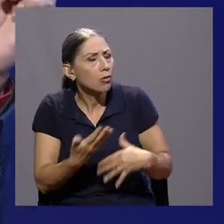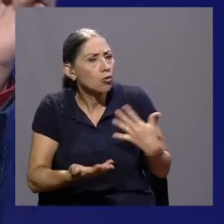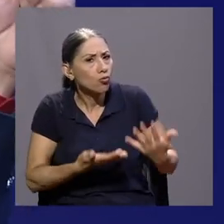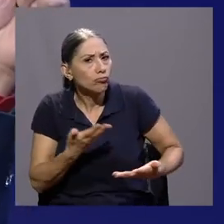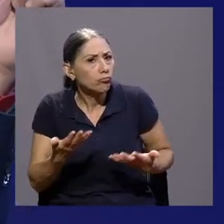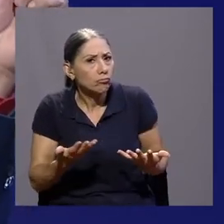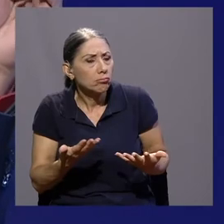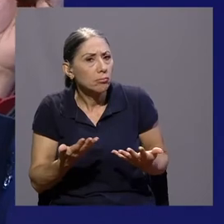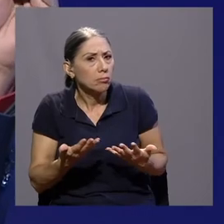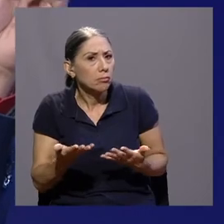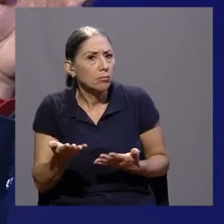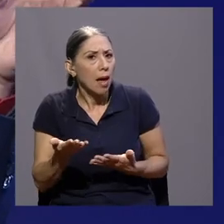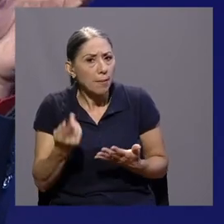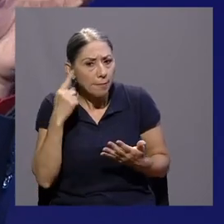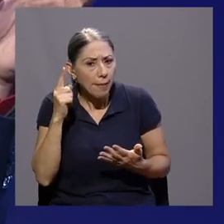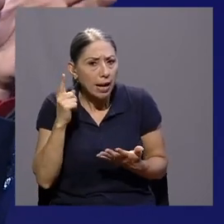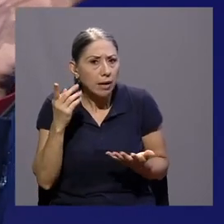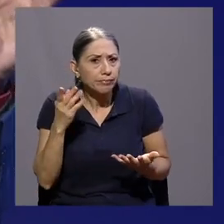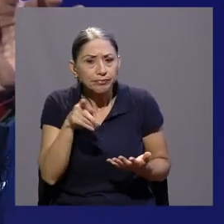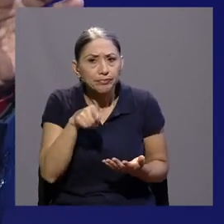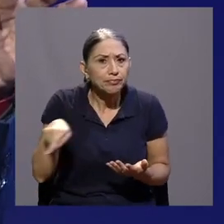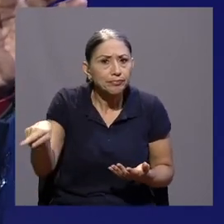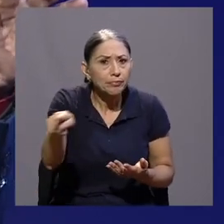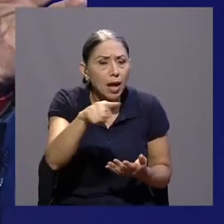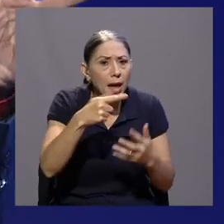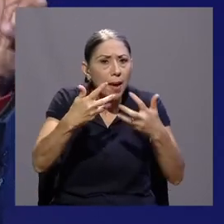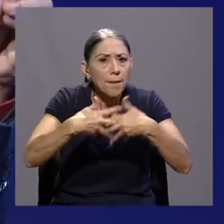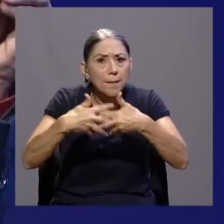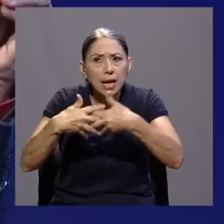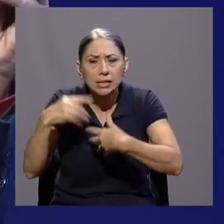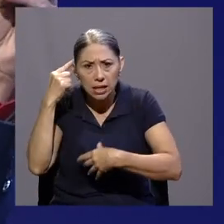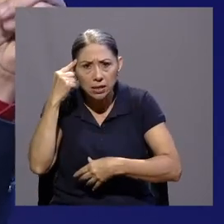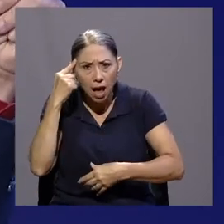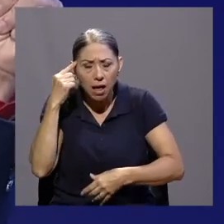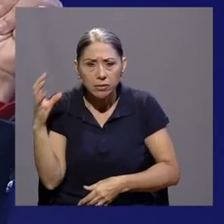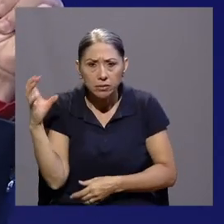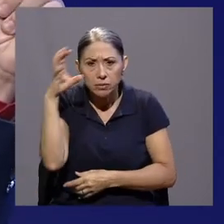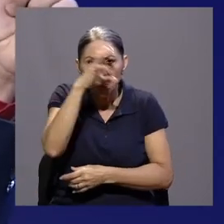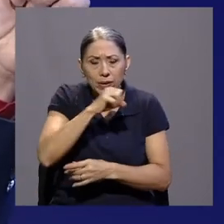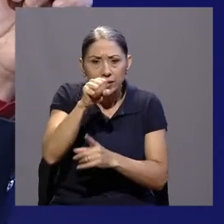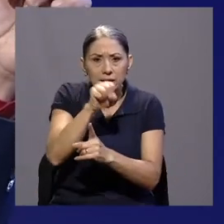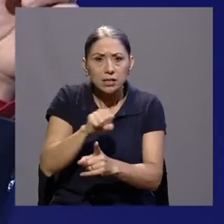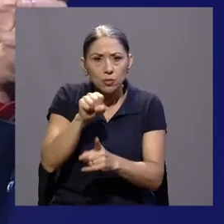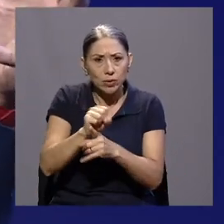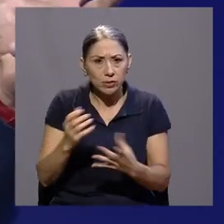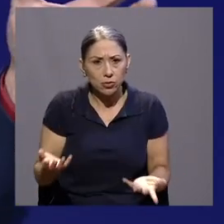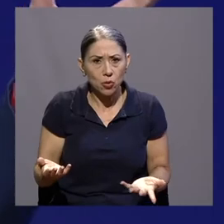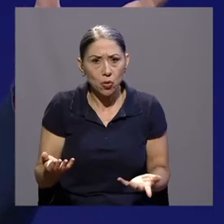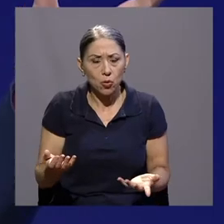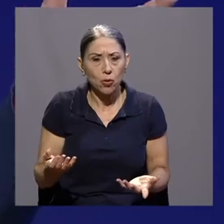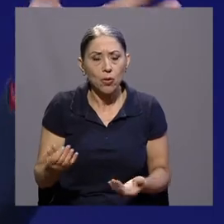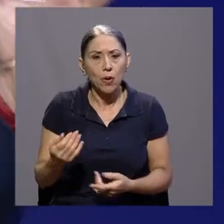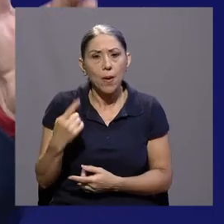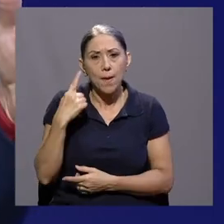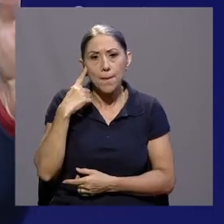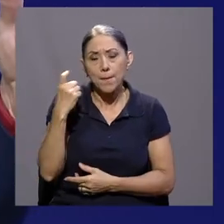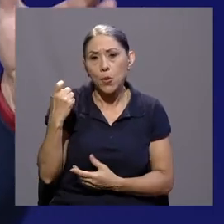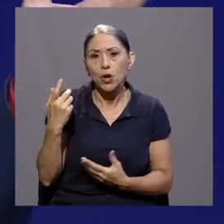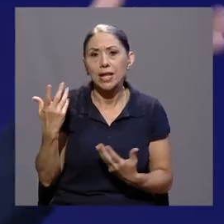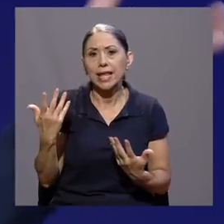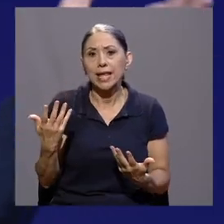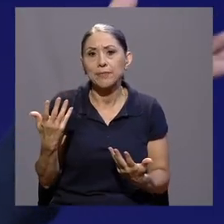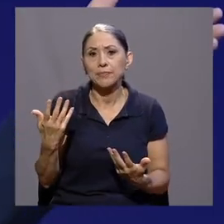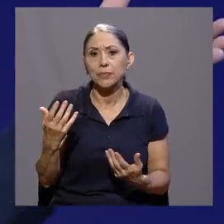conciencia que puedan tener las empresas de esta situación. Porque como decía también, un colaborador o una